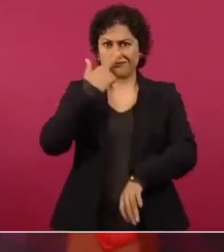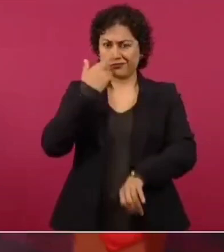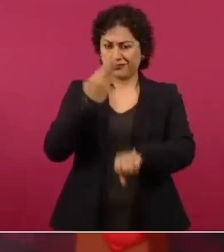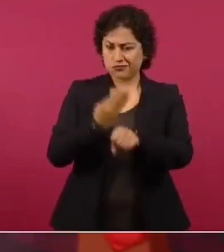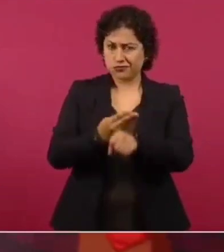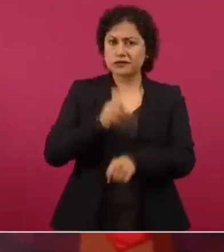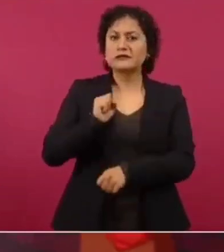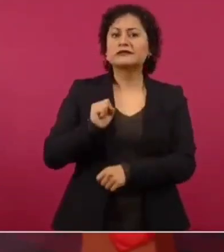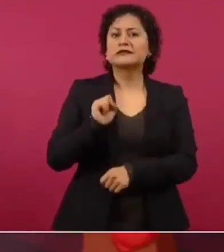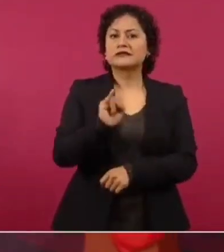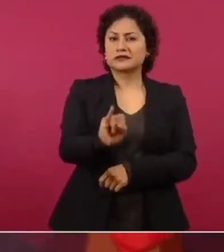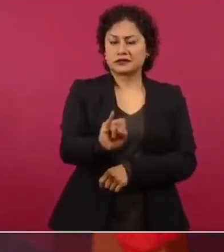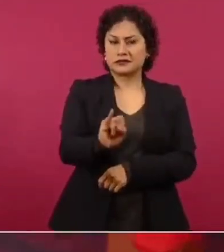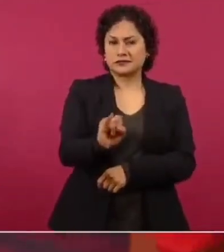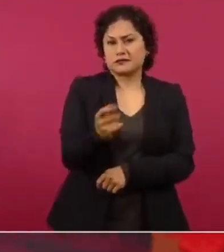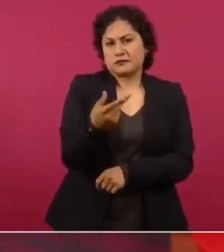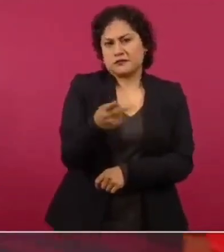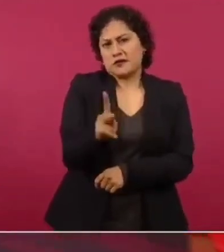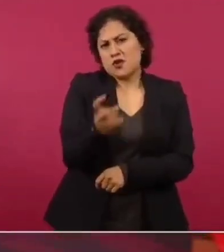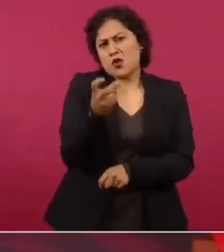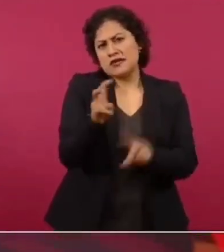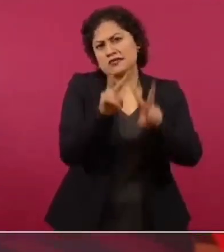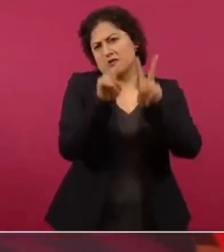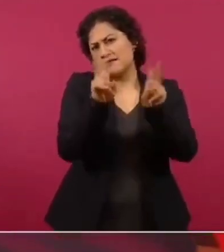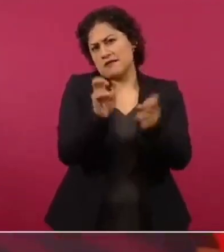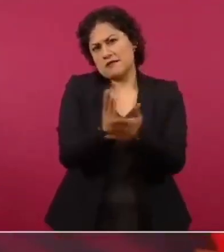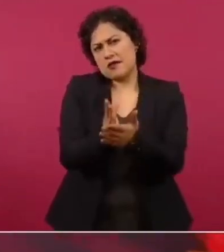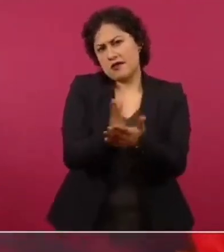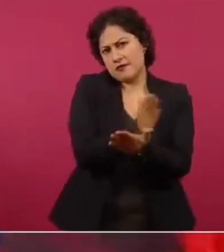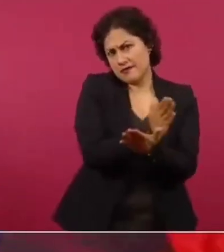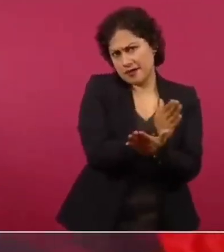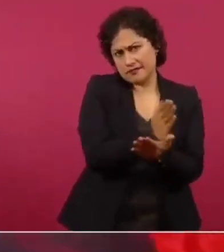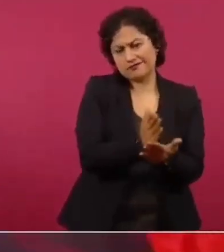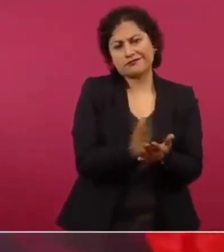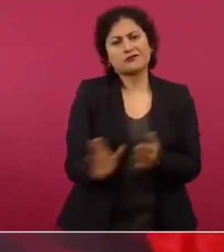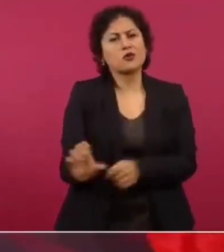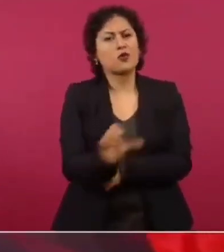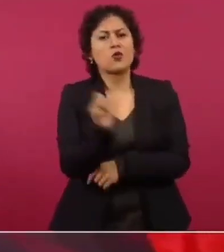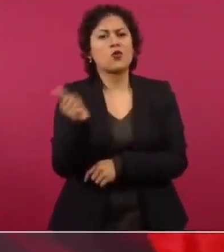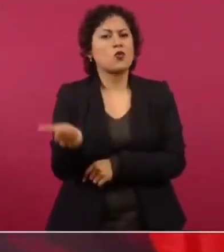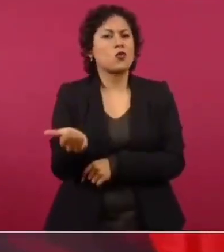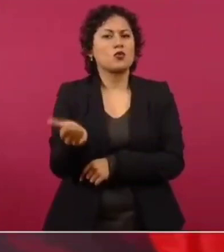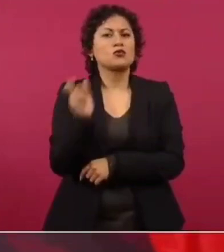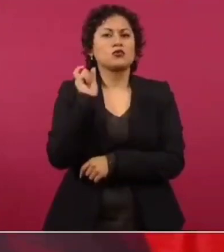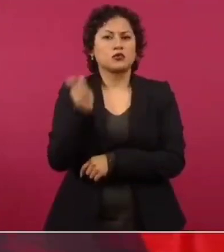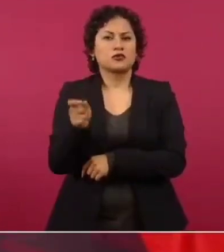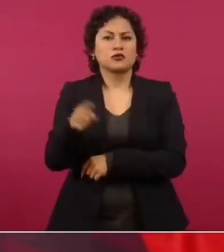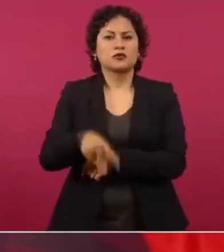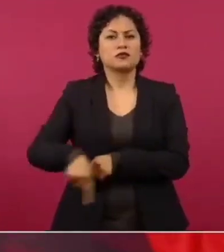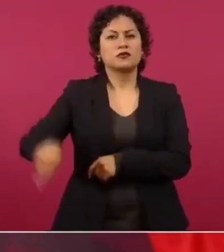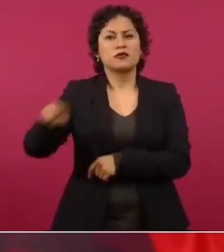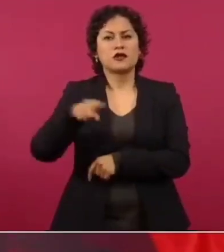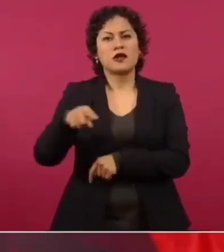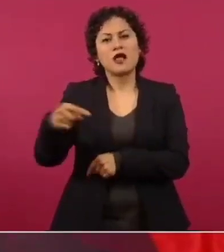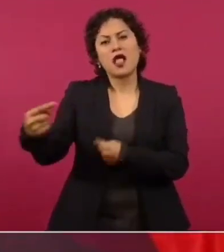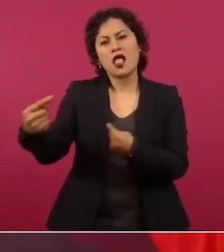es una cosa. Y lo otro es el sopiloteo,